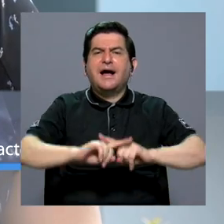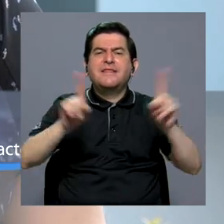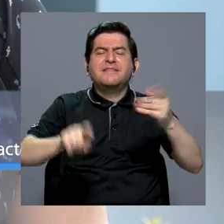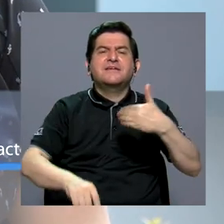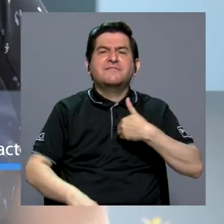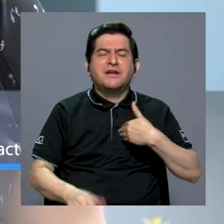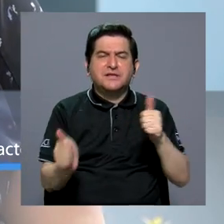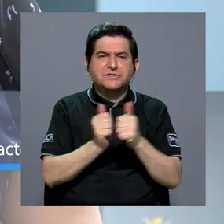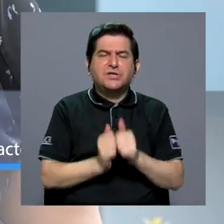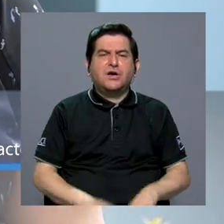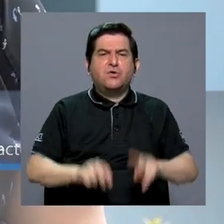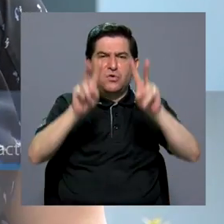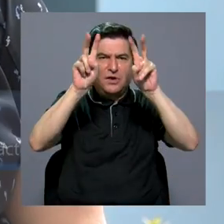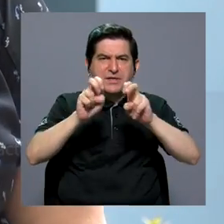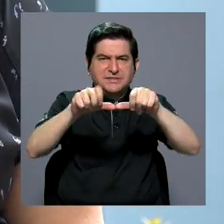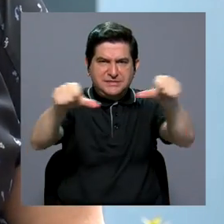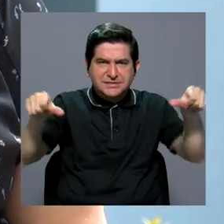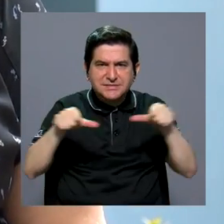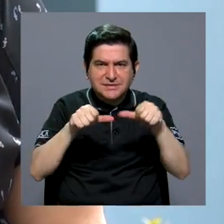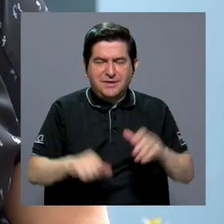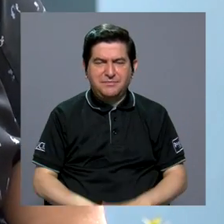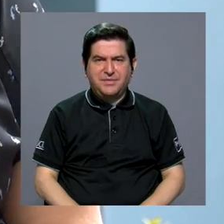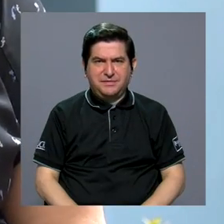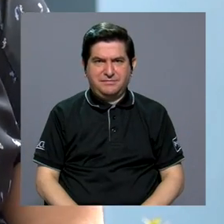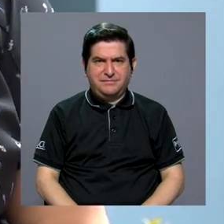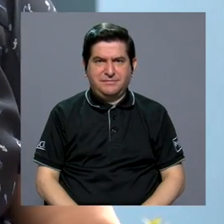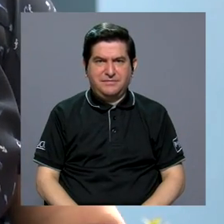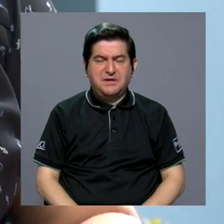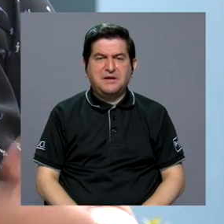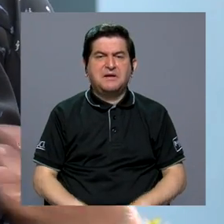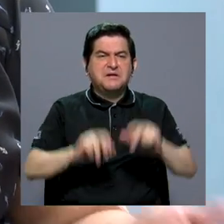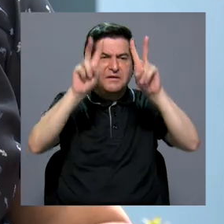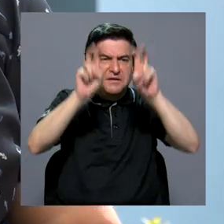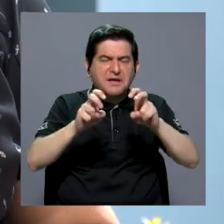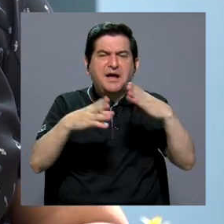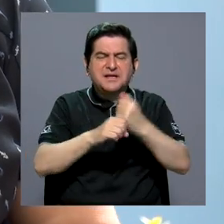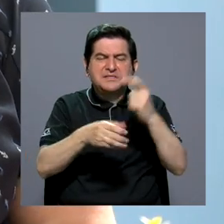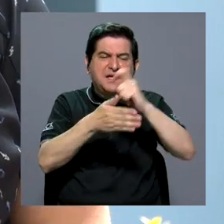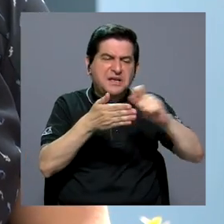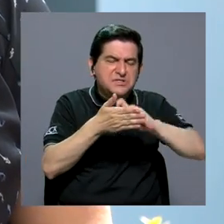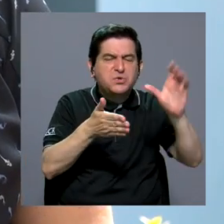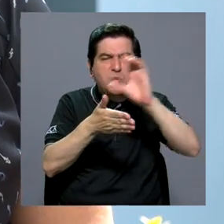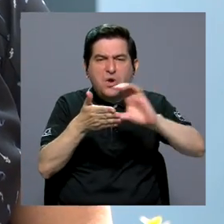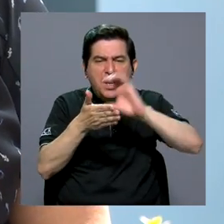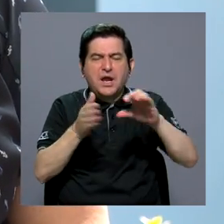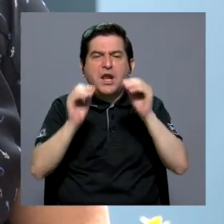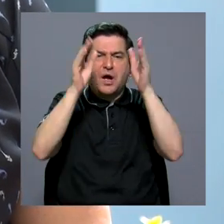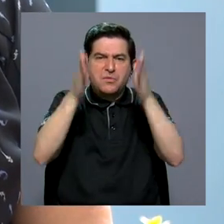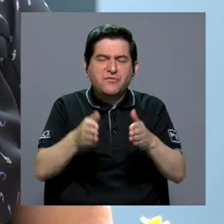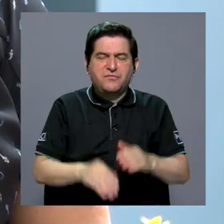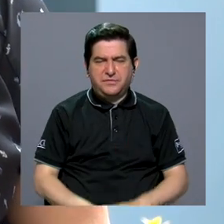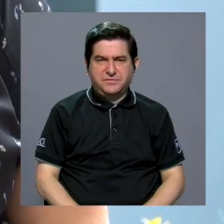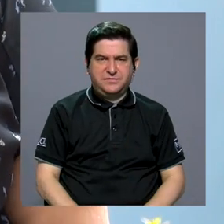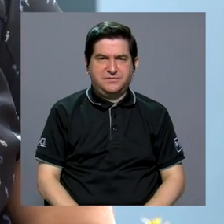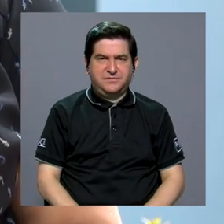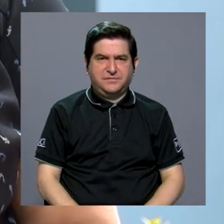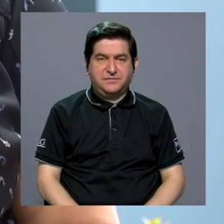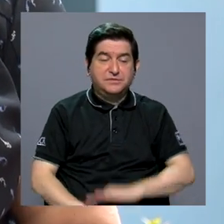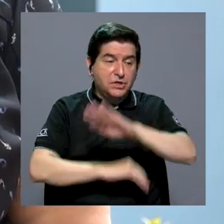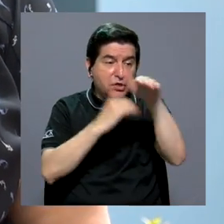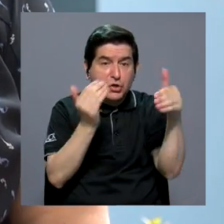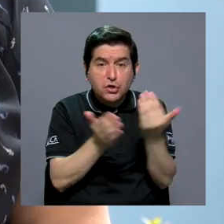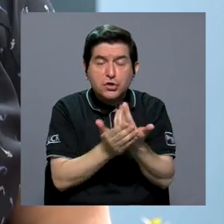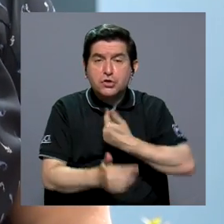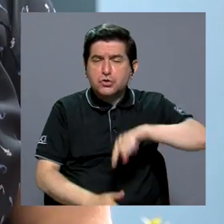diferencias con las pruebas de aula, que son las pruebas que nos hacen en la escuela, en el colegio, los profesores, los maestros y